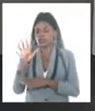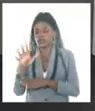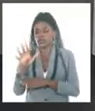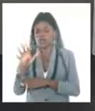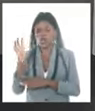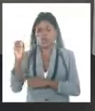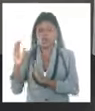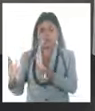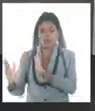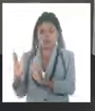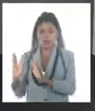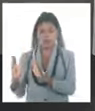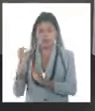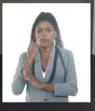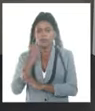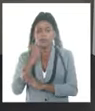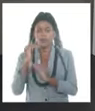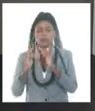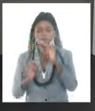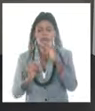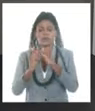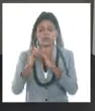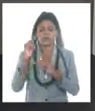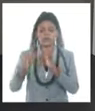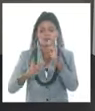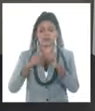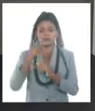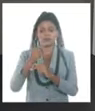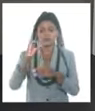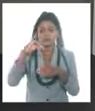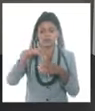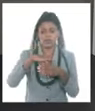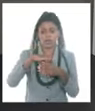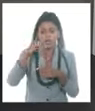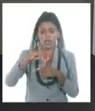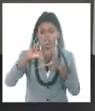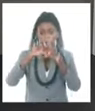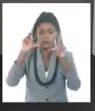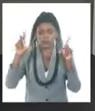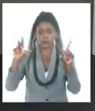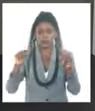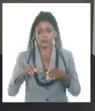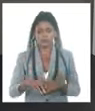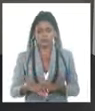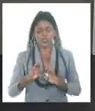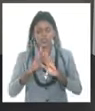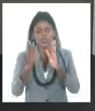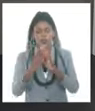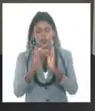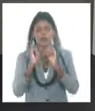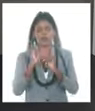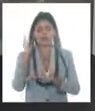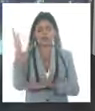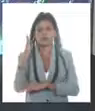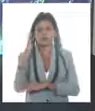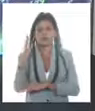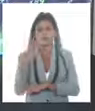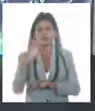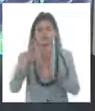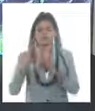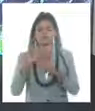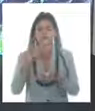Celsius pueden haber valores superiores hacia zonas del interior de nuestro archipiélago. Esto es todo en cuanto al tiempo que tengan un feliz día